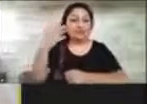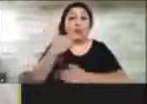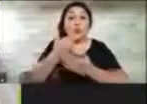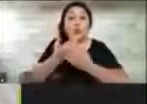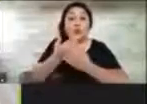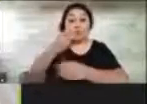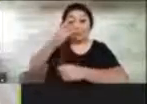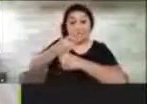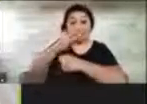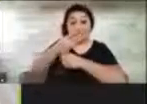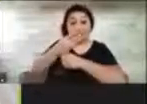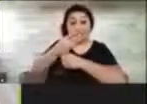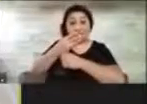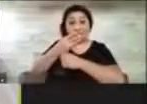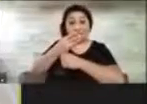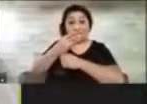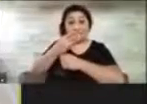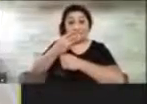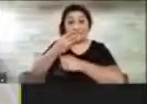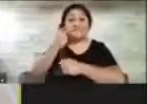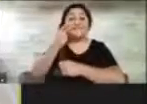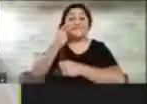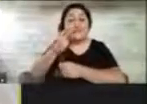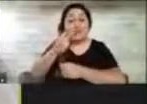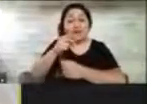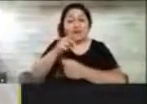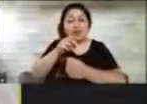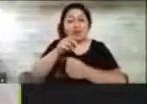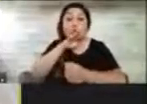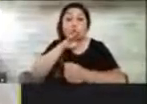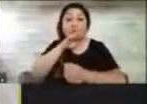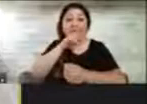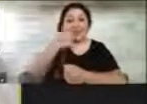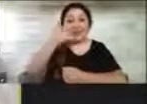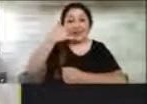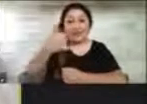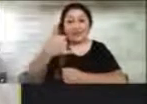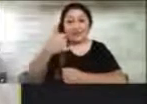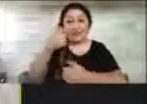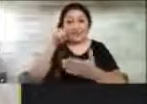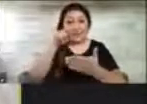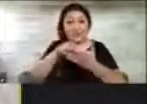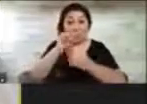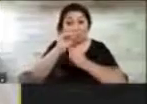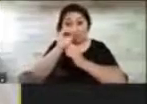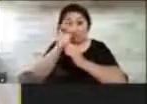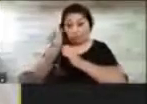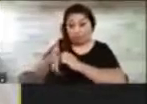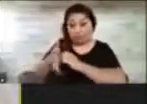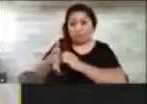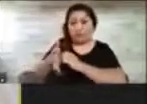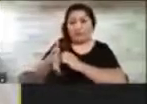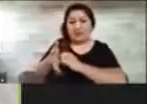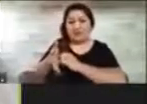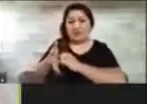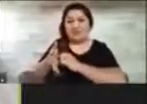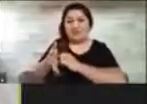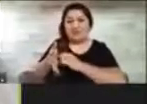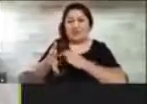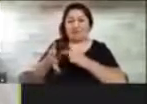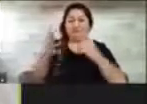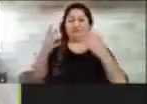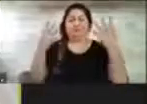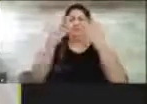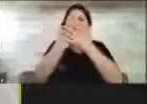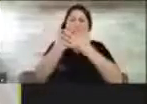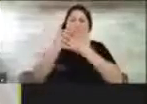mete en este teléfono, y sobre todo cuando presiona el menú, ya no, muchos de ellos ya no saben qué hacer, porque